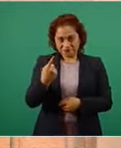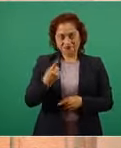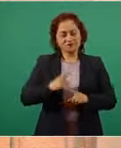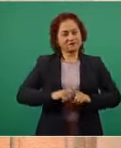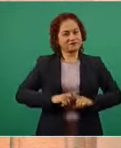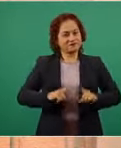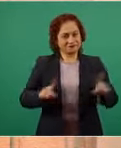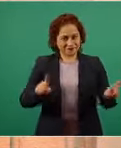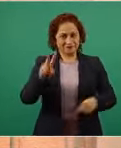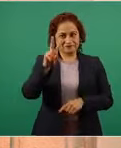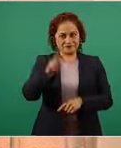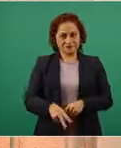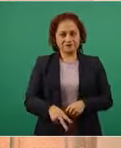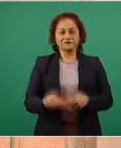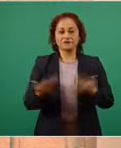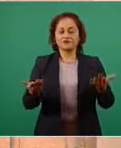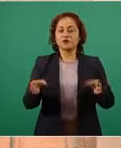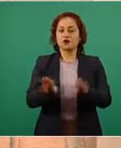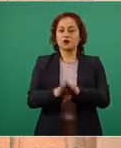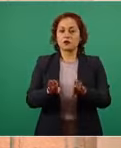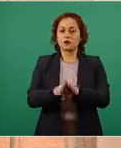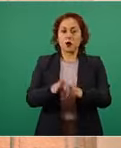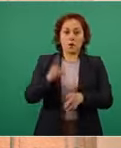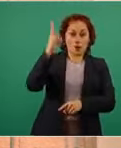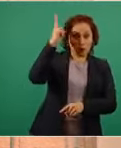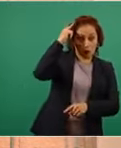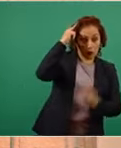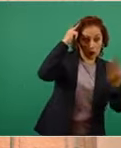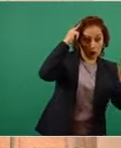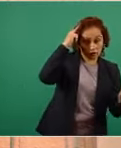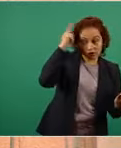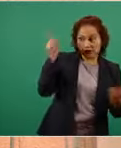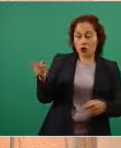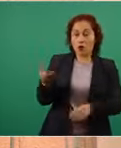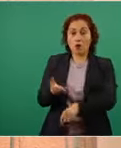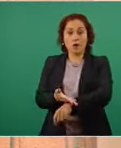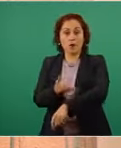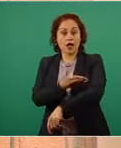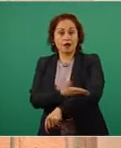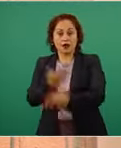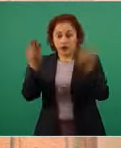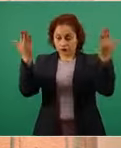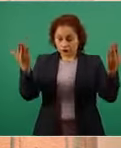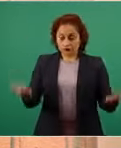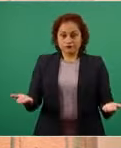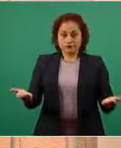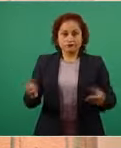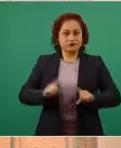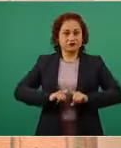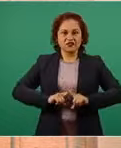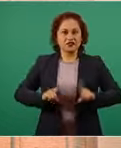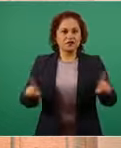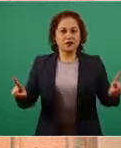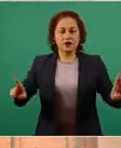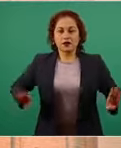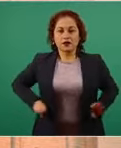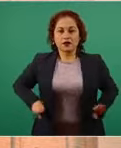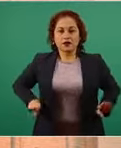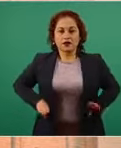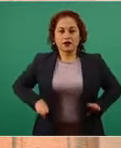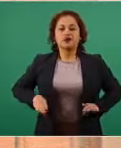y Porfirio Díaz la describe de manera magistral José